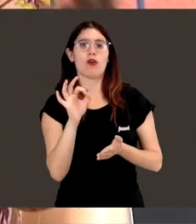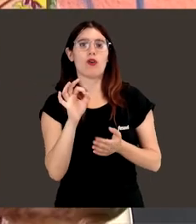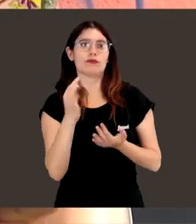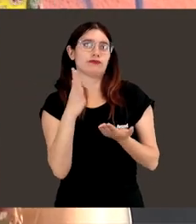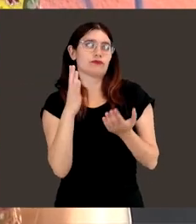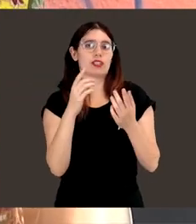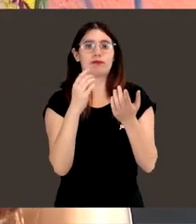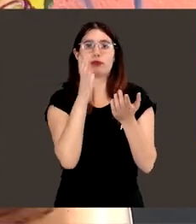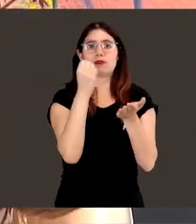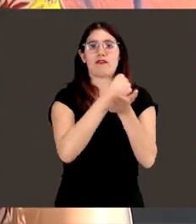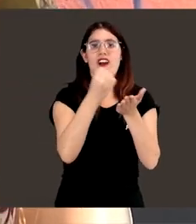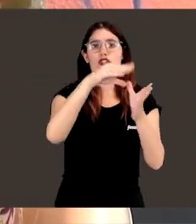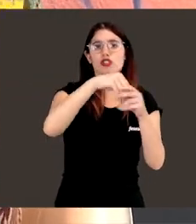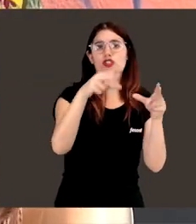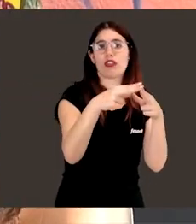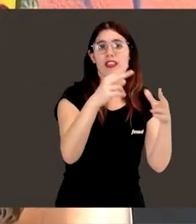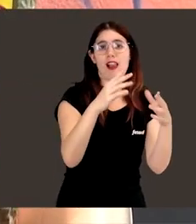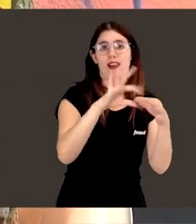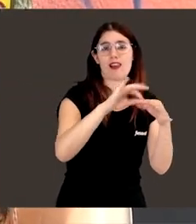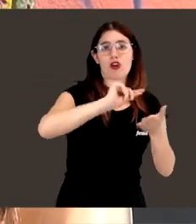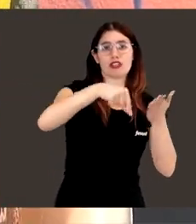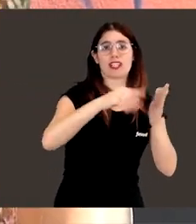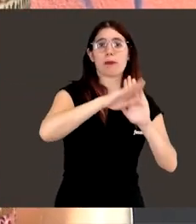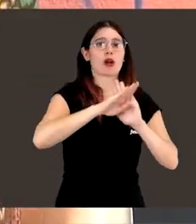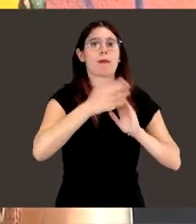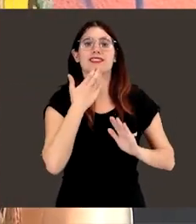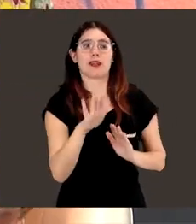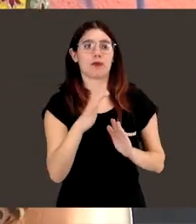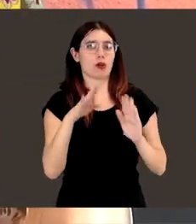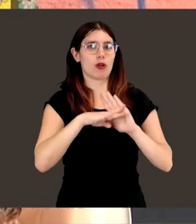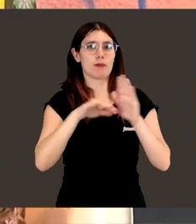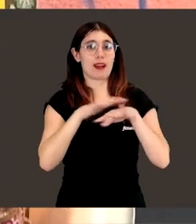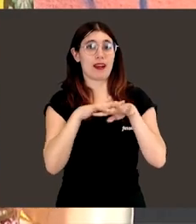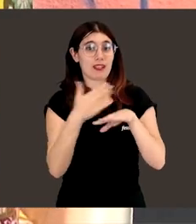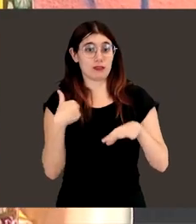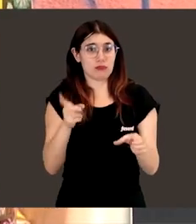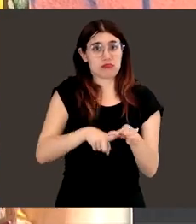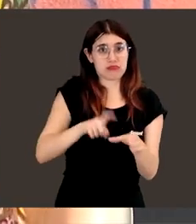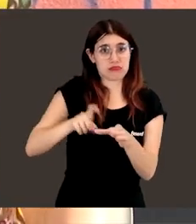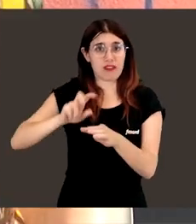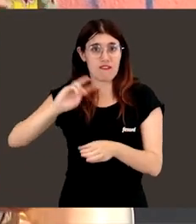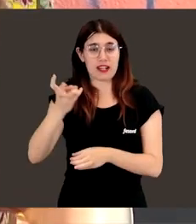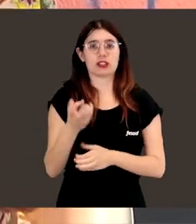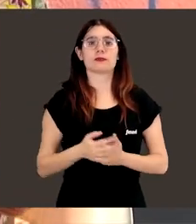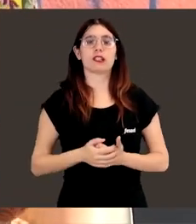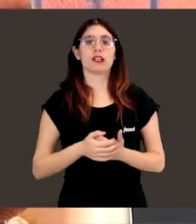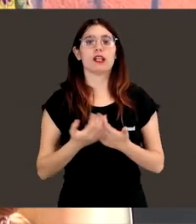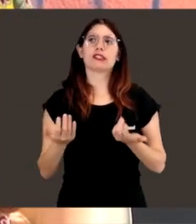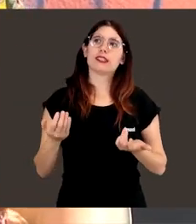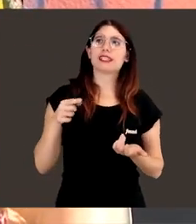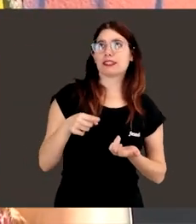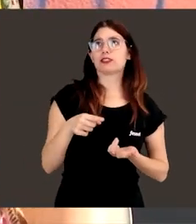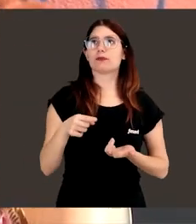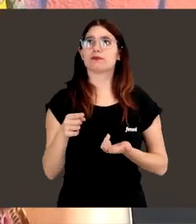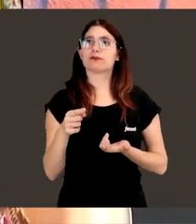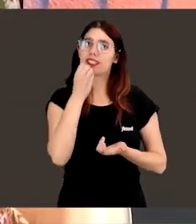ejemplo, de bancos que te contrataban, programas como redes, que yo participé en varios de ellos, con Ponset. Entonces yo creo que eso fue bueno,